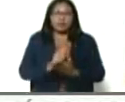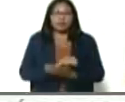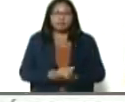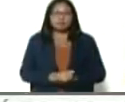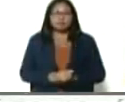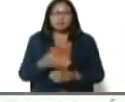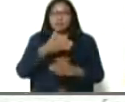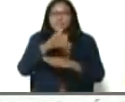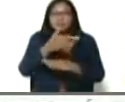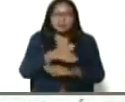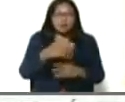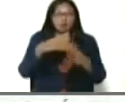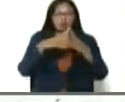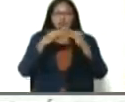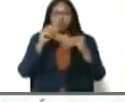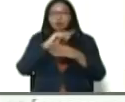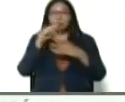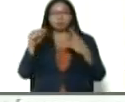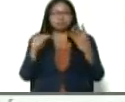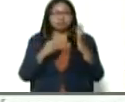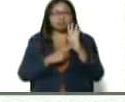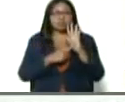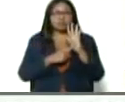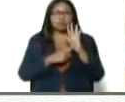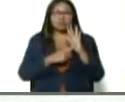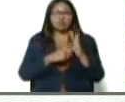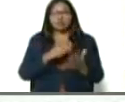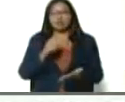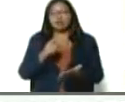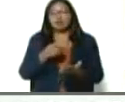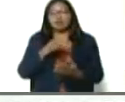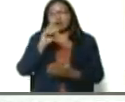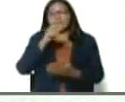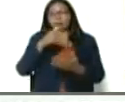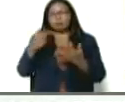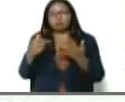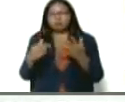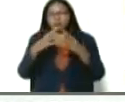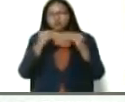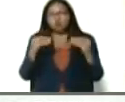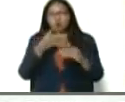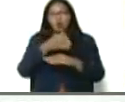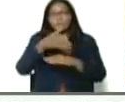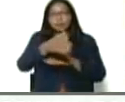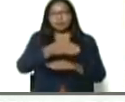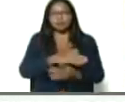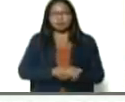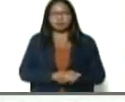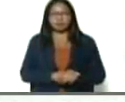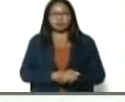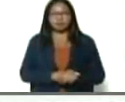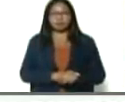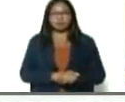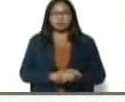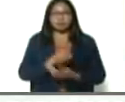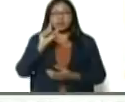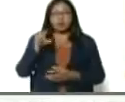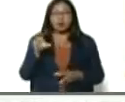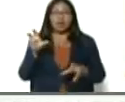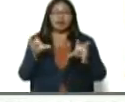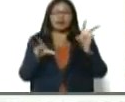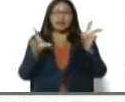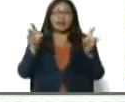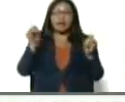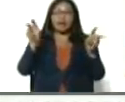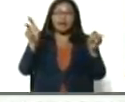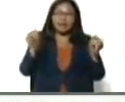sea, sardina, bien sea, atún, bien sea, camarón, bien sea, tajalí, y, por supuesto, el cangrejo azul, que muy